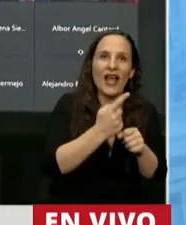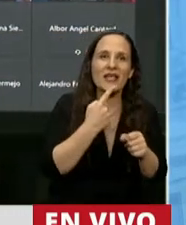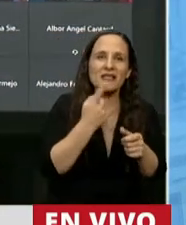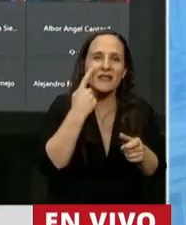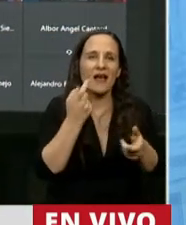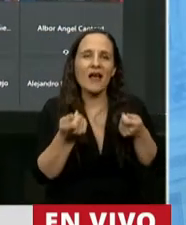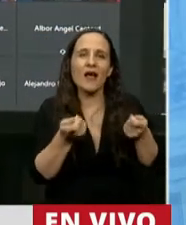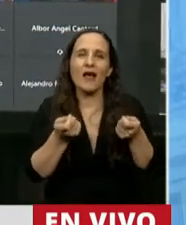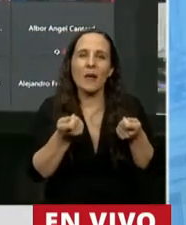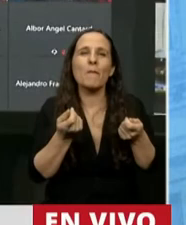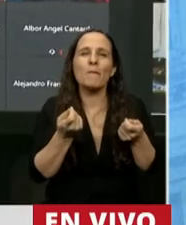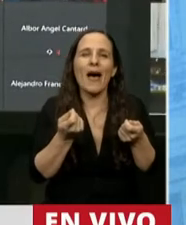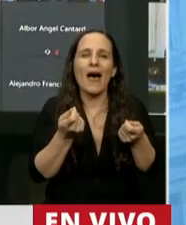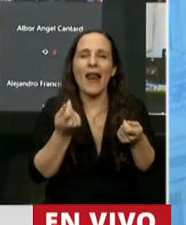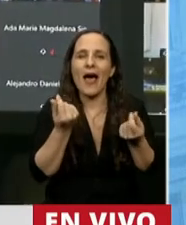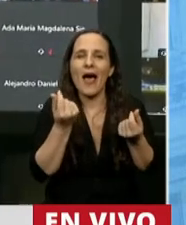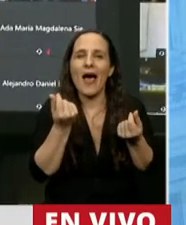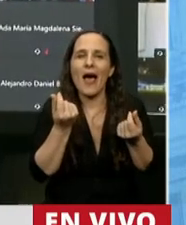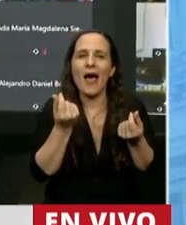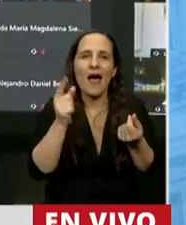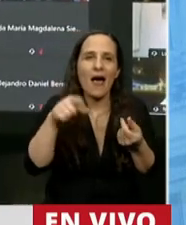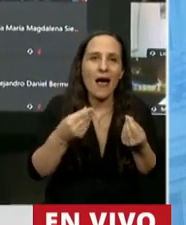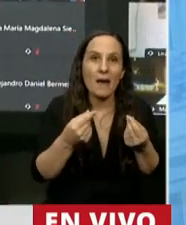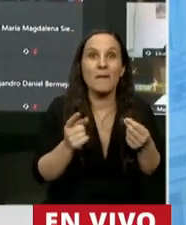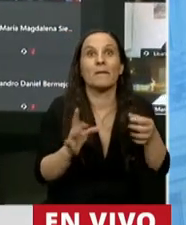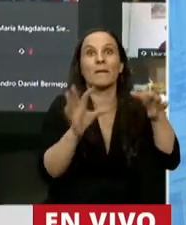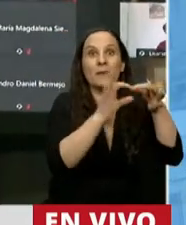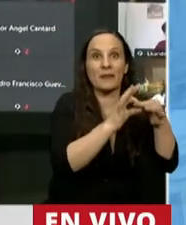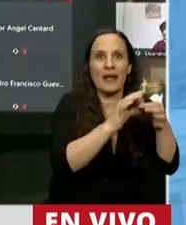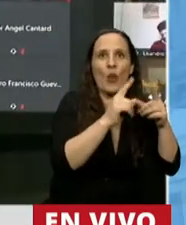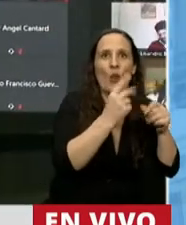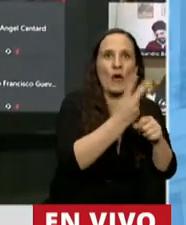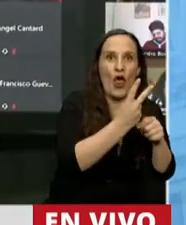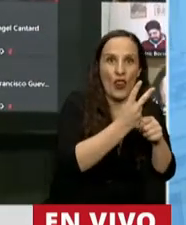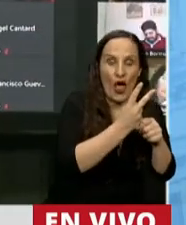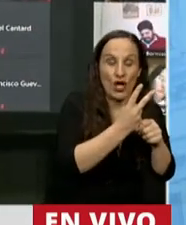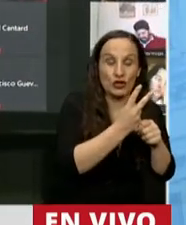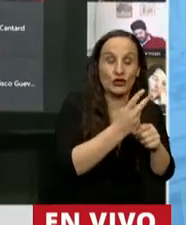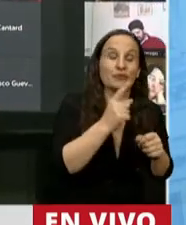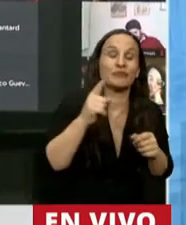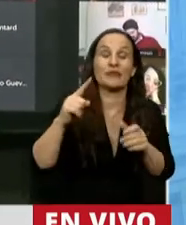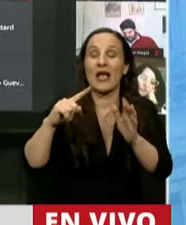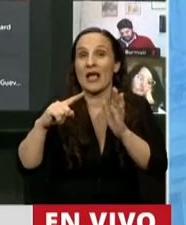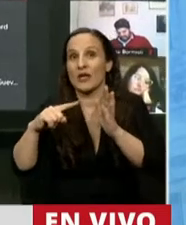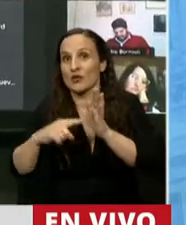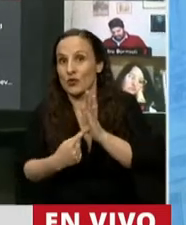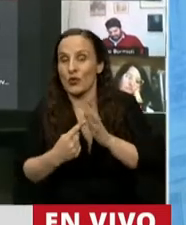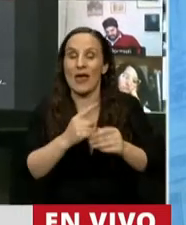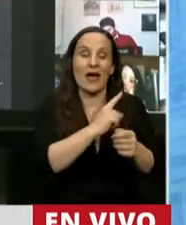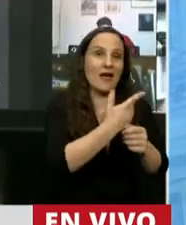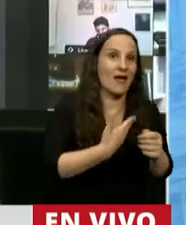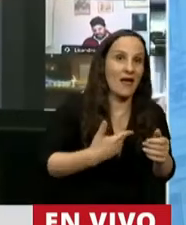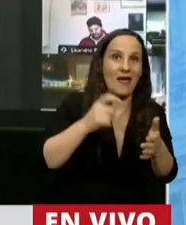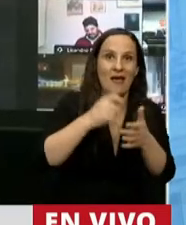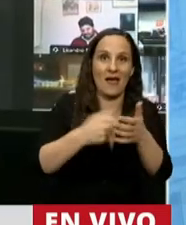el flujo de fondos tratando el acuerdo que establece el 2, bilateral, mientras la Ciudad Autónoma de Buenos Aires y el Estado Nacional se perfece.